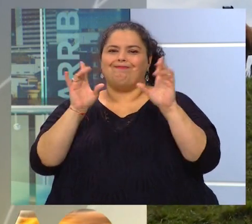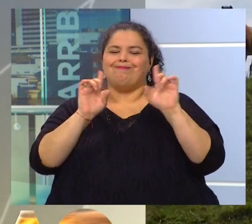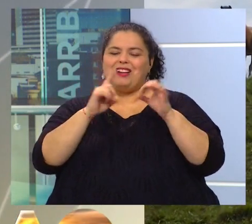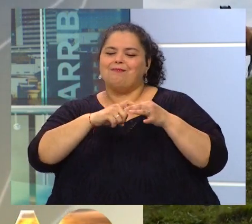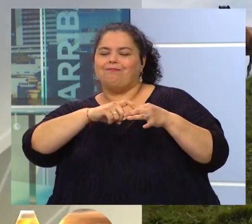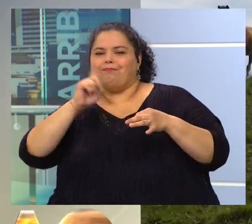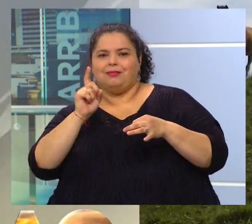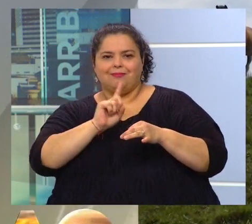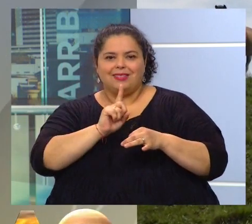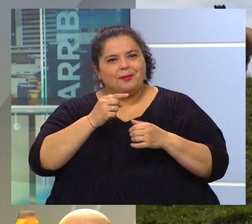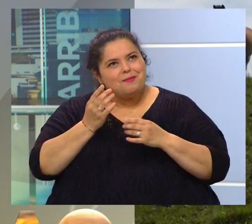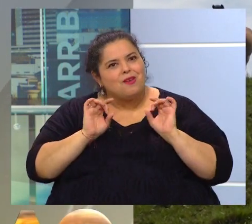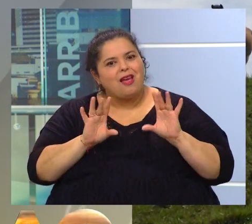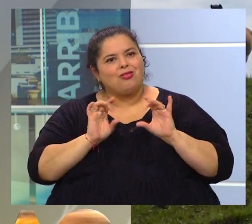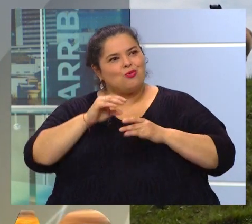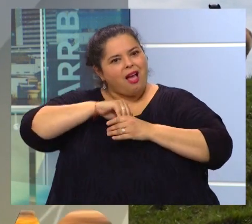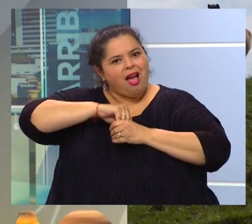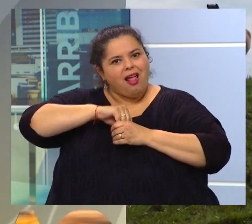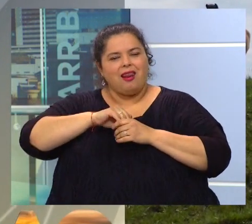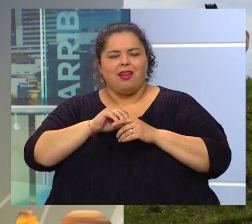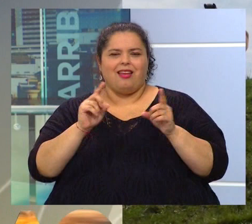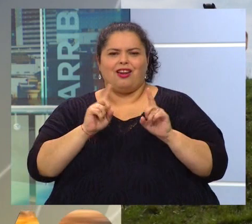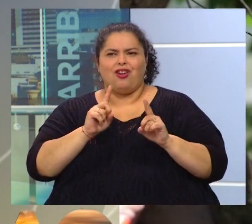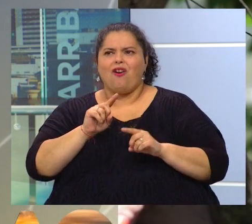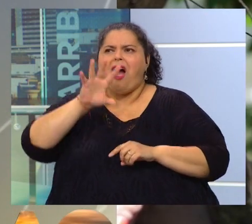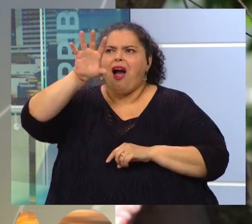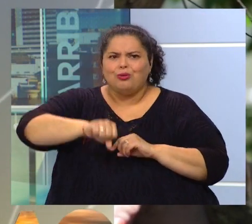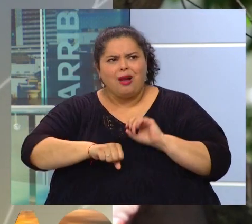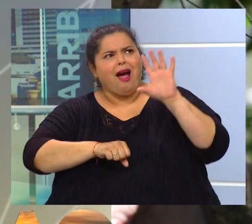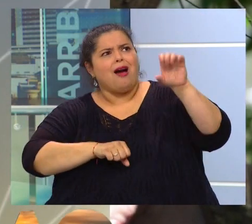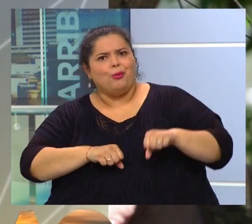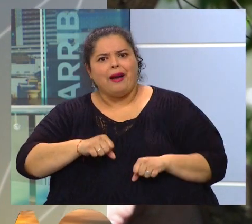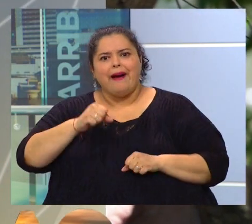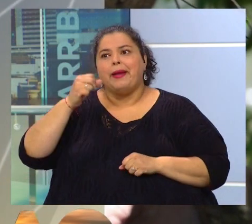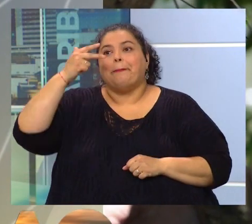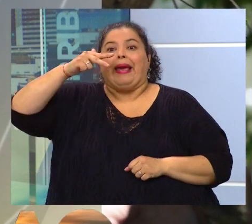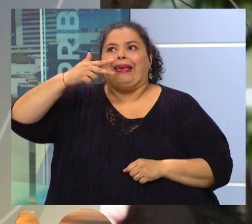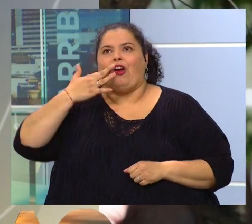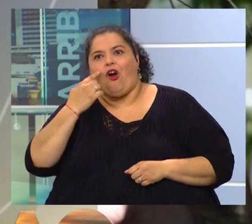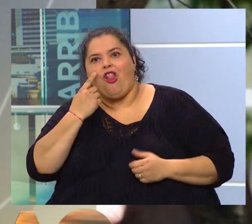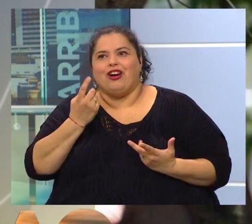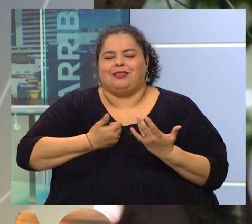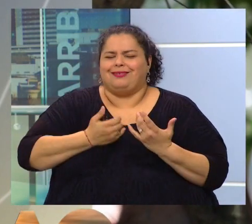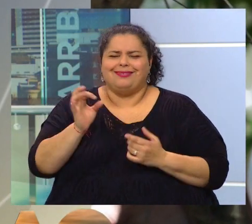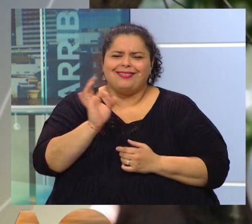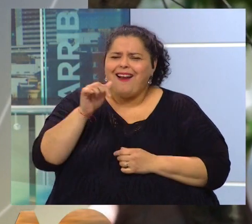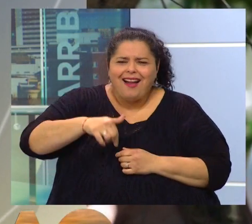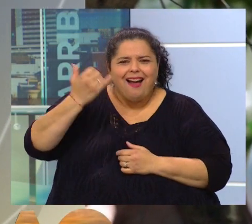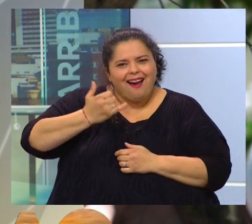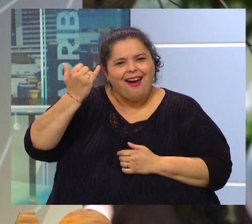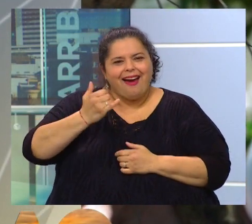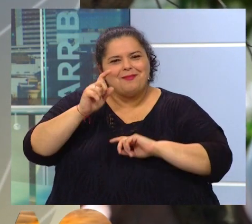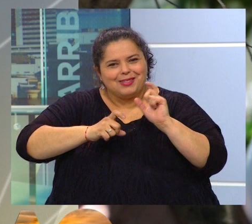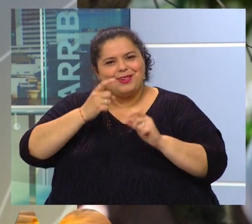naturaleza que portamos. Y que no hay que ir a buscarla a un chamán importado desde México. Bueno, ¿vos sabés que cuando yo empecé a ojear el libro